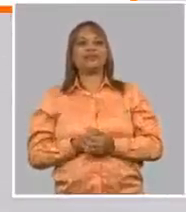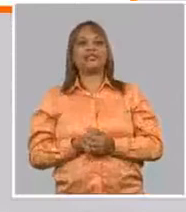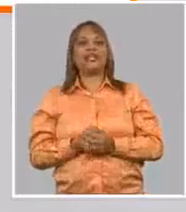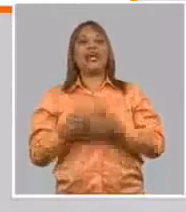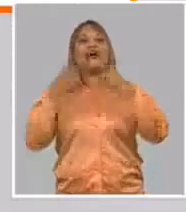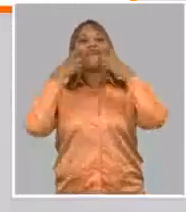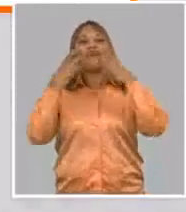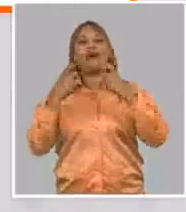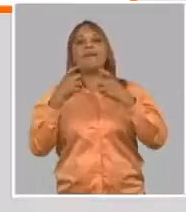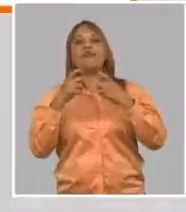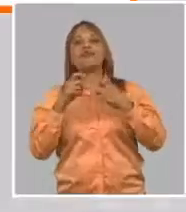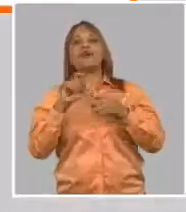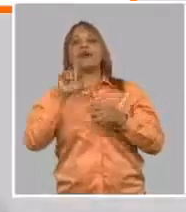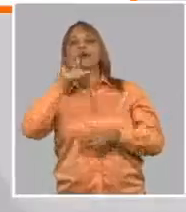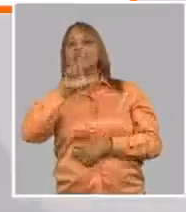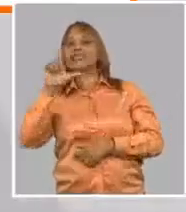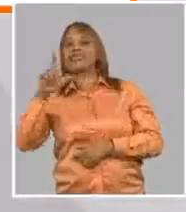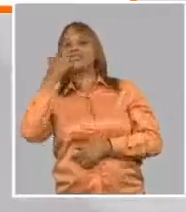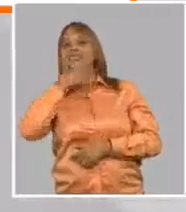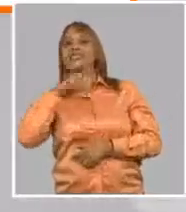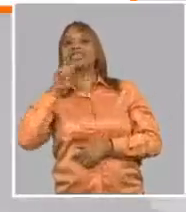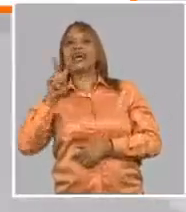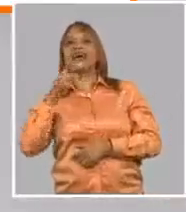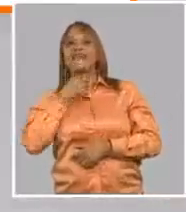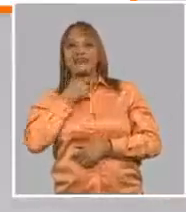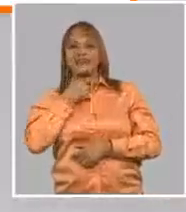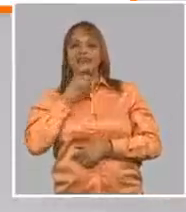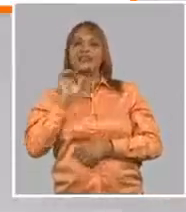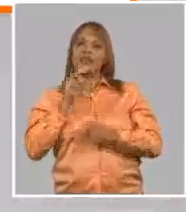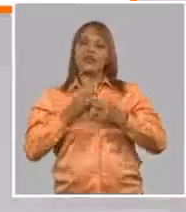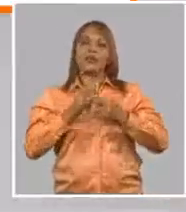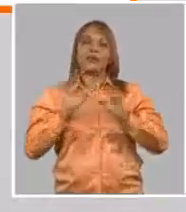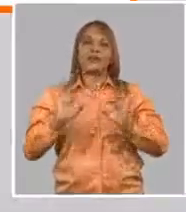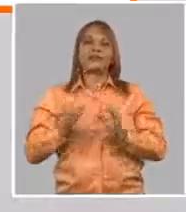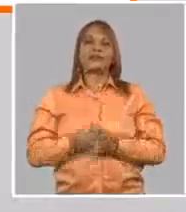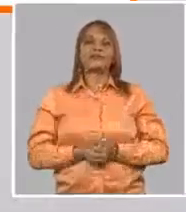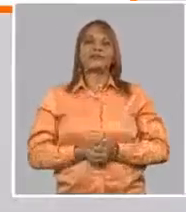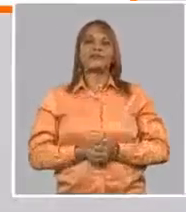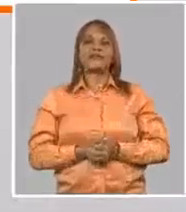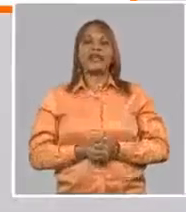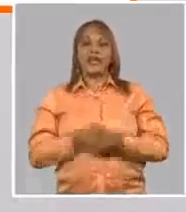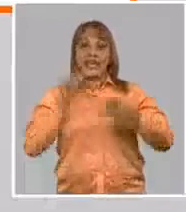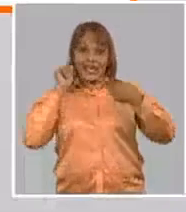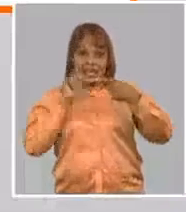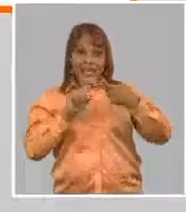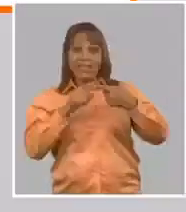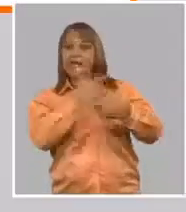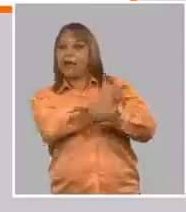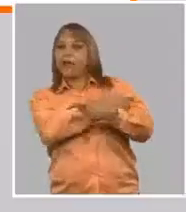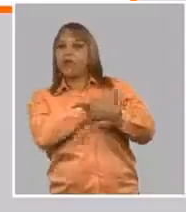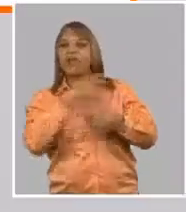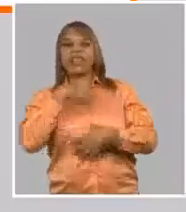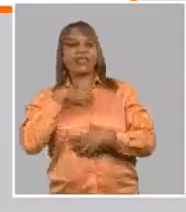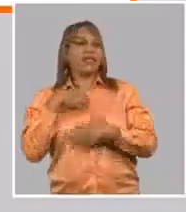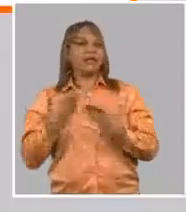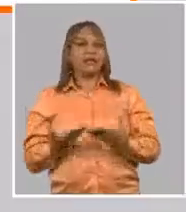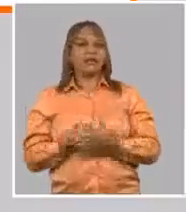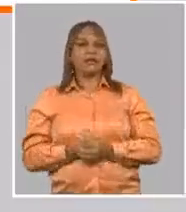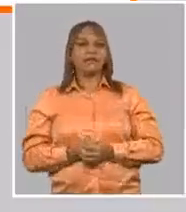llave, exacto. Qué bueno utilizar el mismo código. Entonces, ahora, ese candidato primero tiene